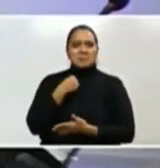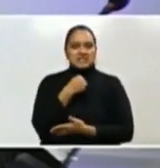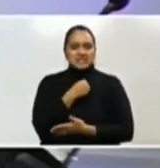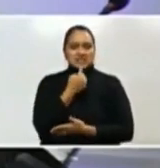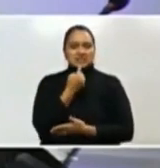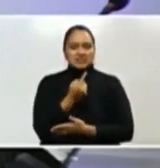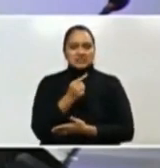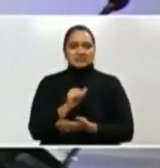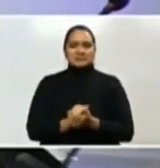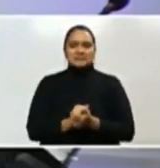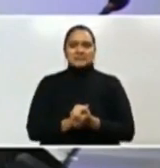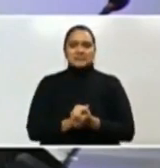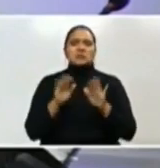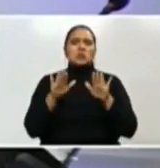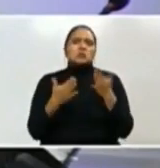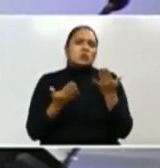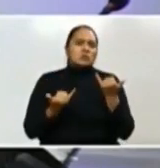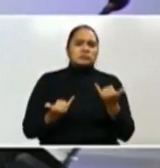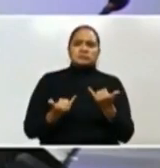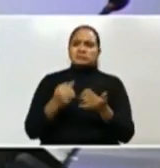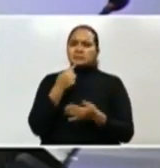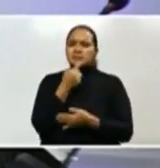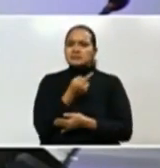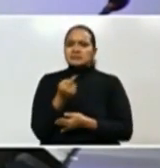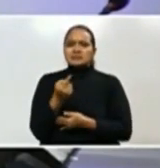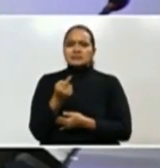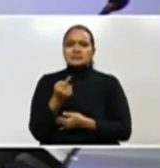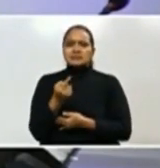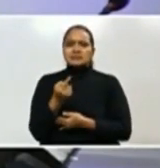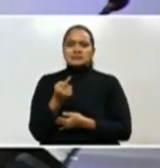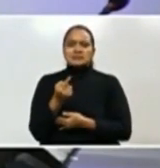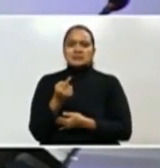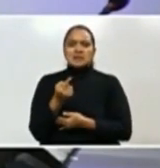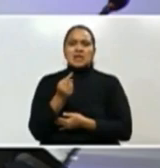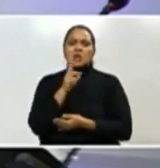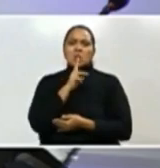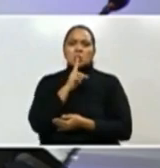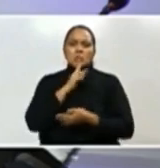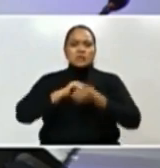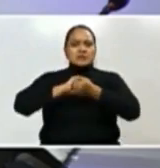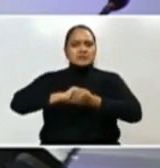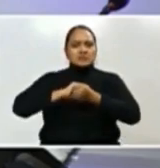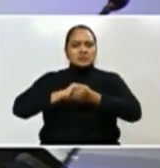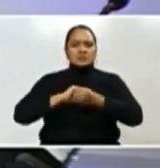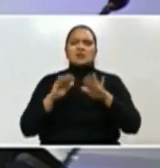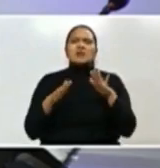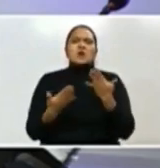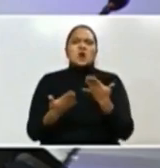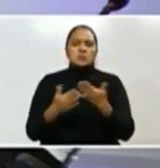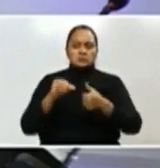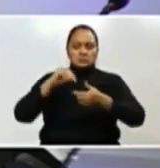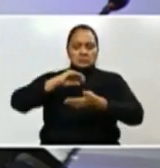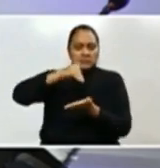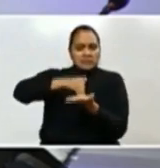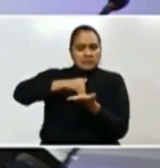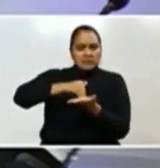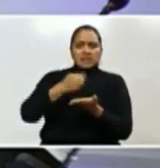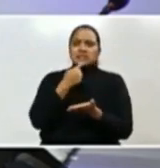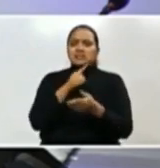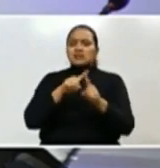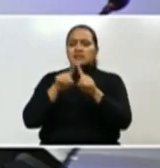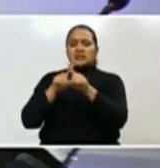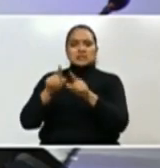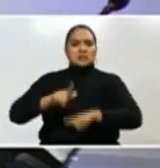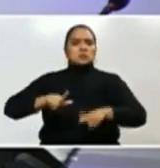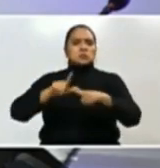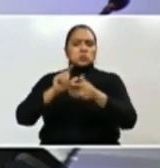estamos con el abastecimiento para lo que es la parte de Honduras Solidaria, lo que es centralizado para las principales ciudades